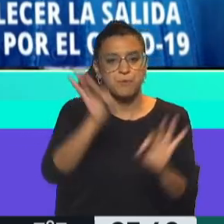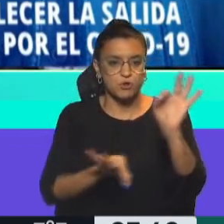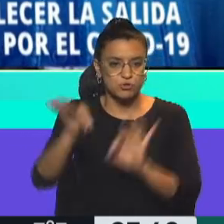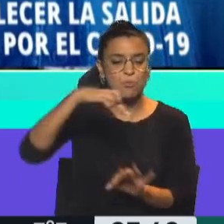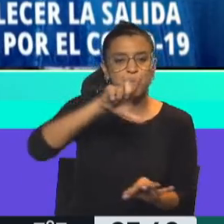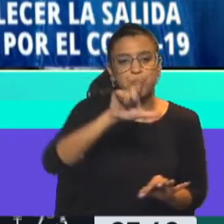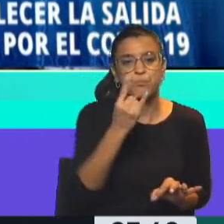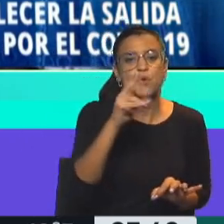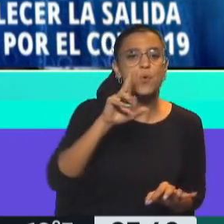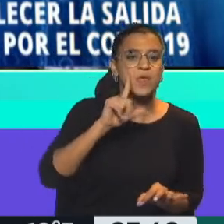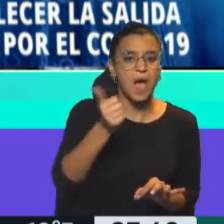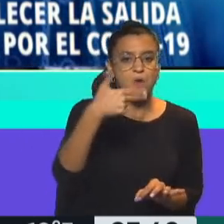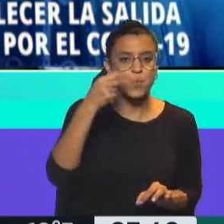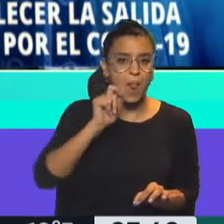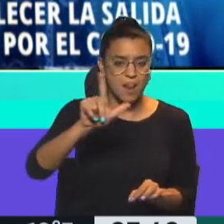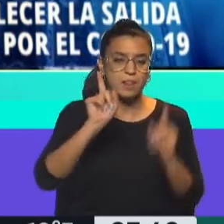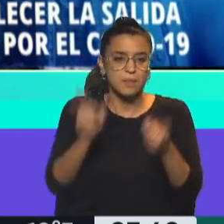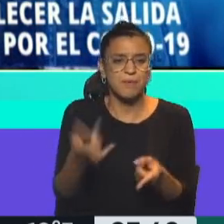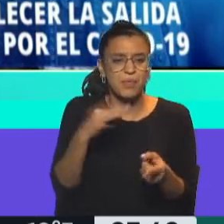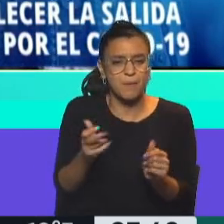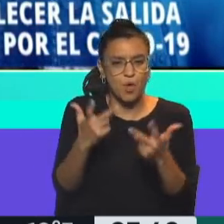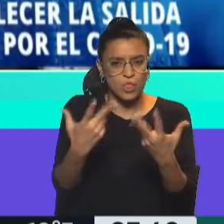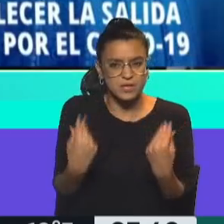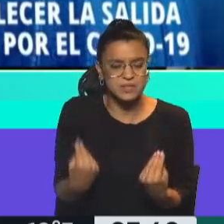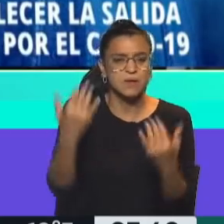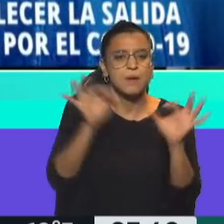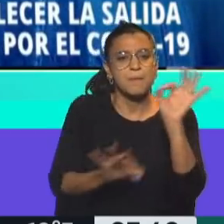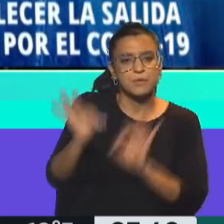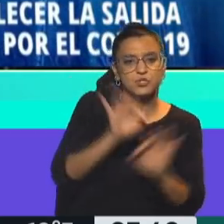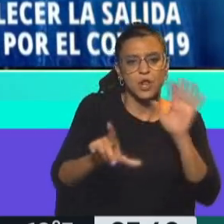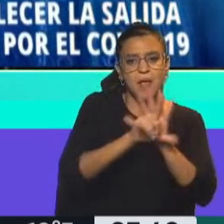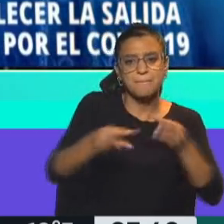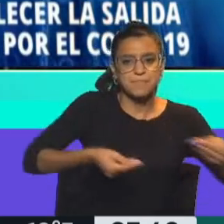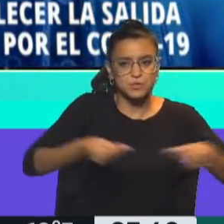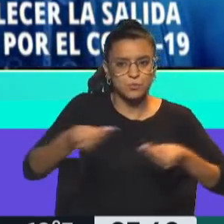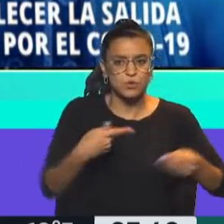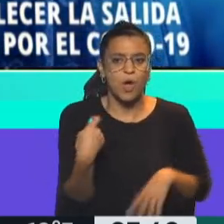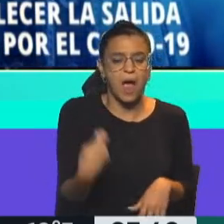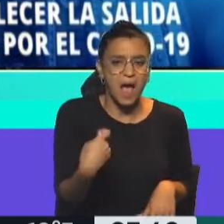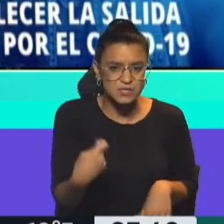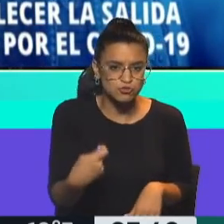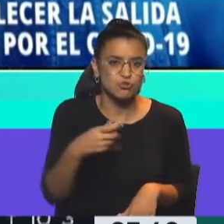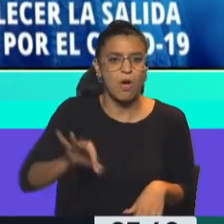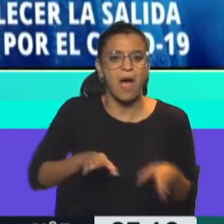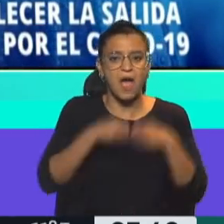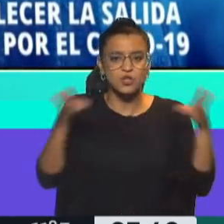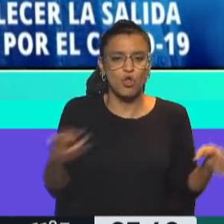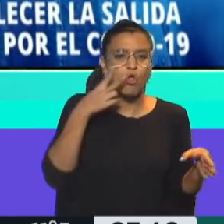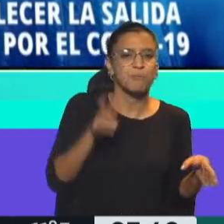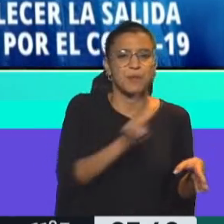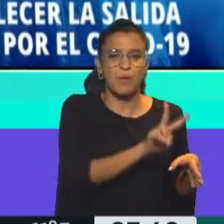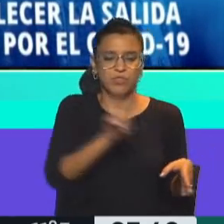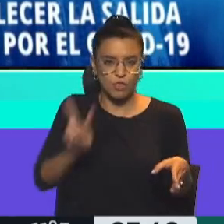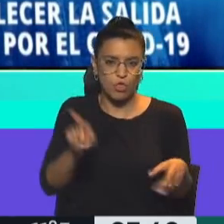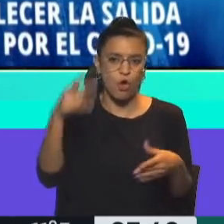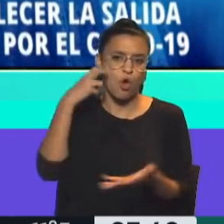plurianual, lo que tenemos que decir es que está el proyecto de ley de presupuesto general de gastos para el año 2022, que ya